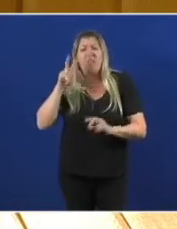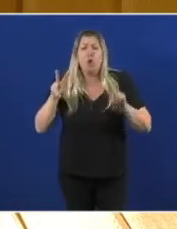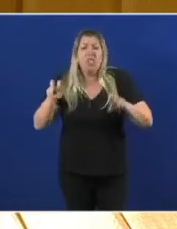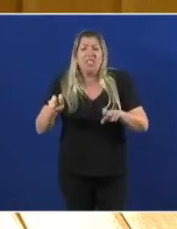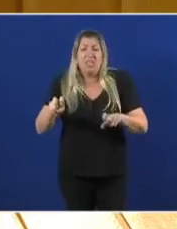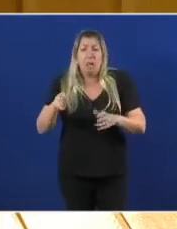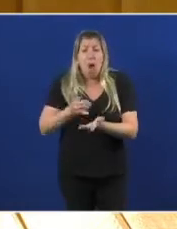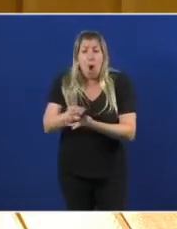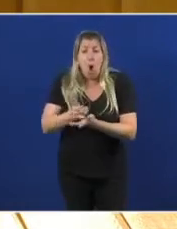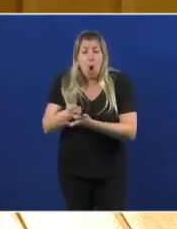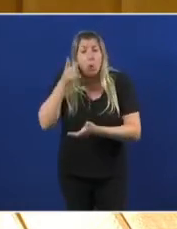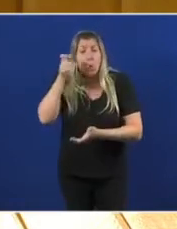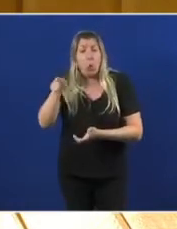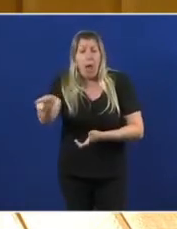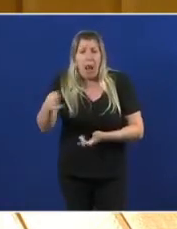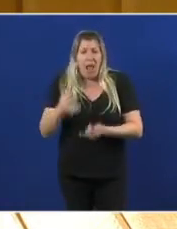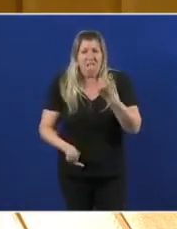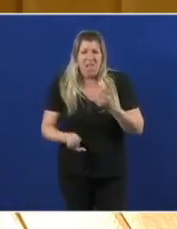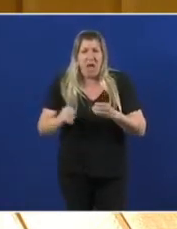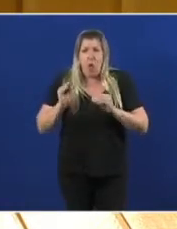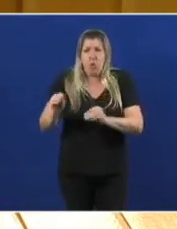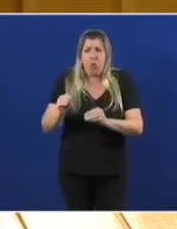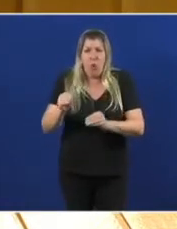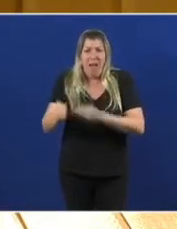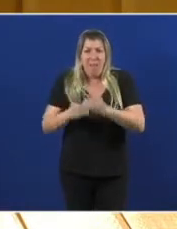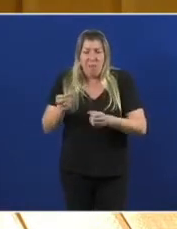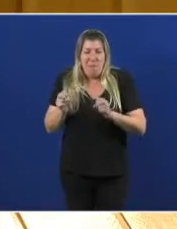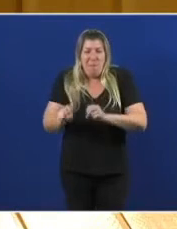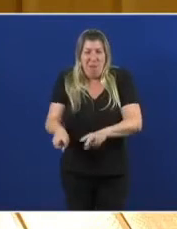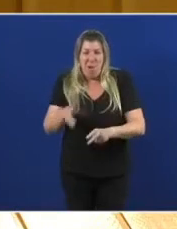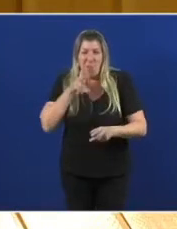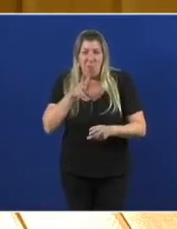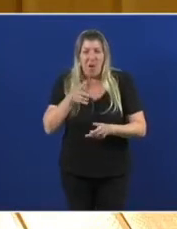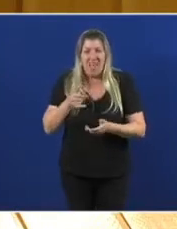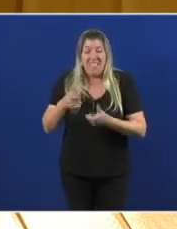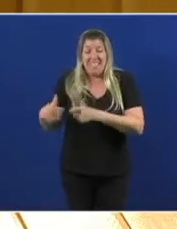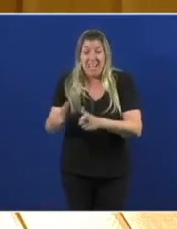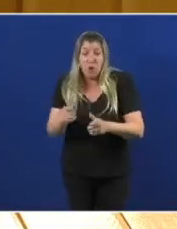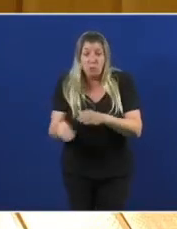desmantelando vostede coa falta de servicios e de apoio aos nosos sectores productivos.